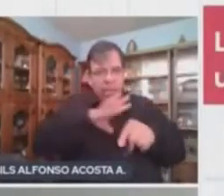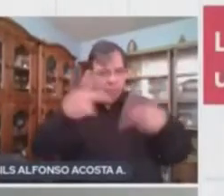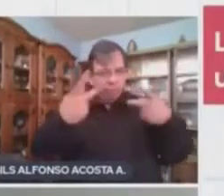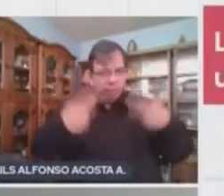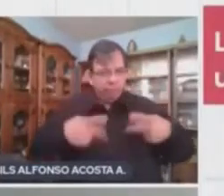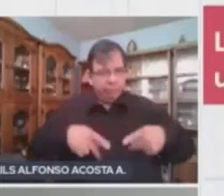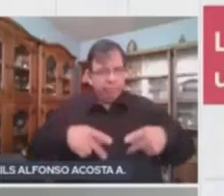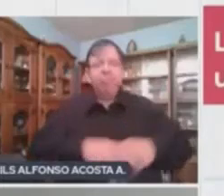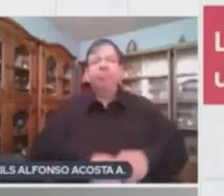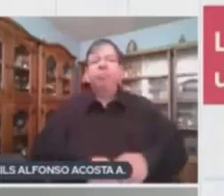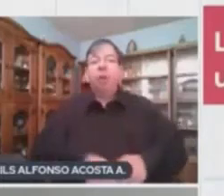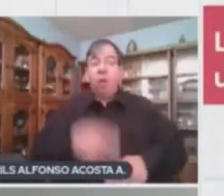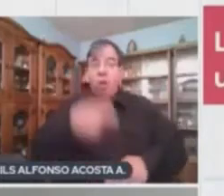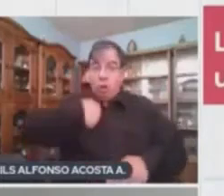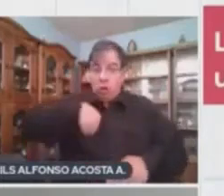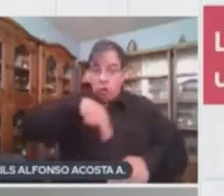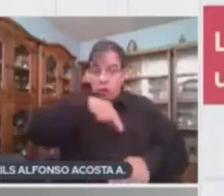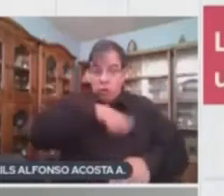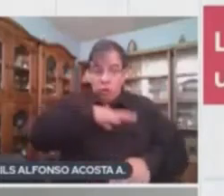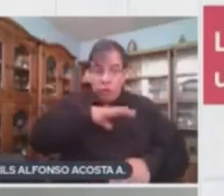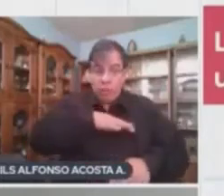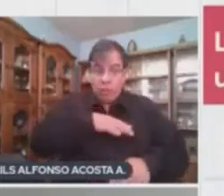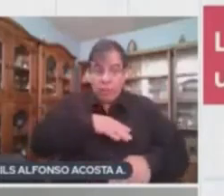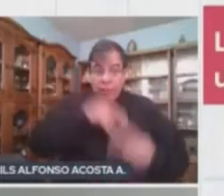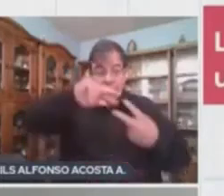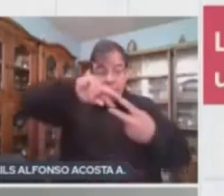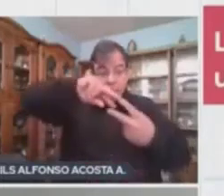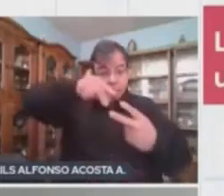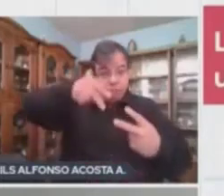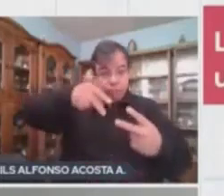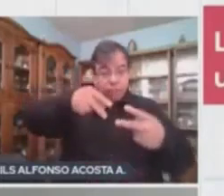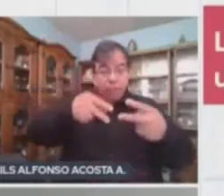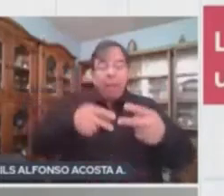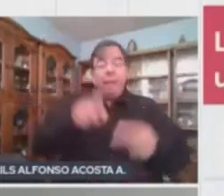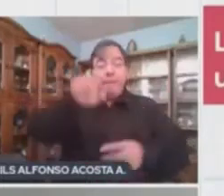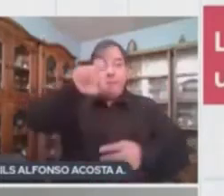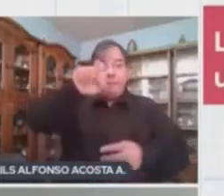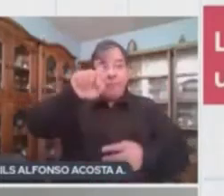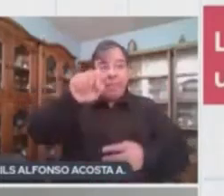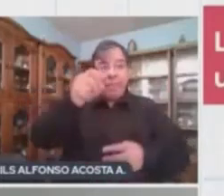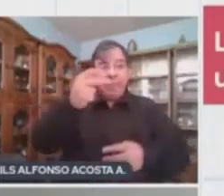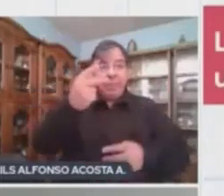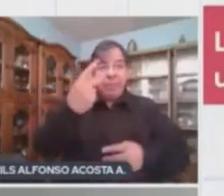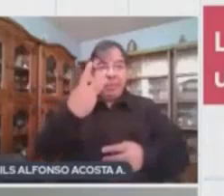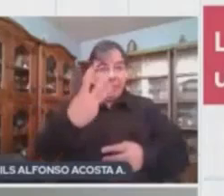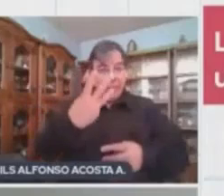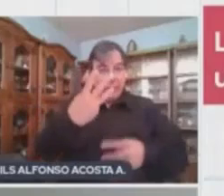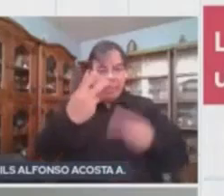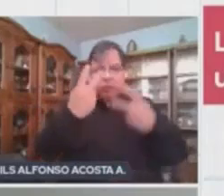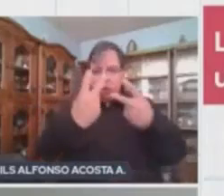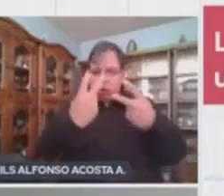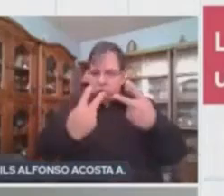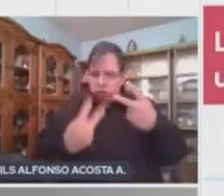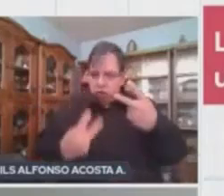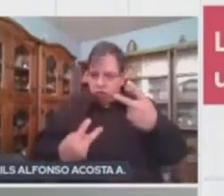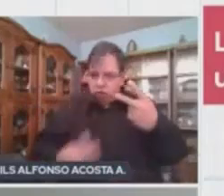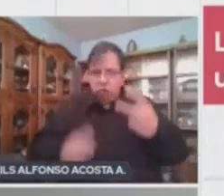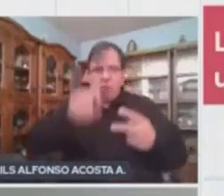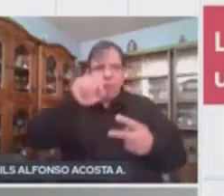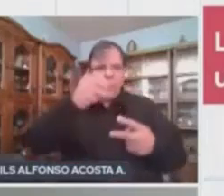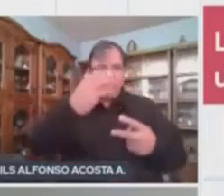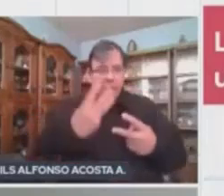Nosotros contamos con 23 pares y el último par es el encargado de